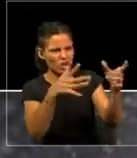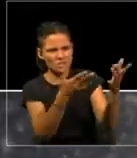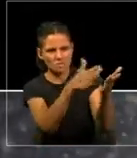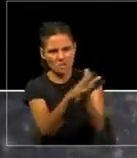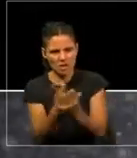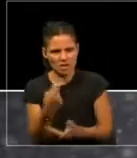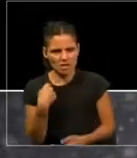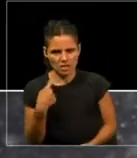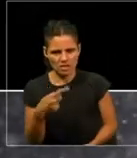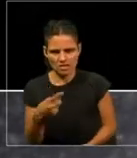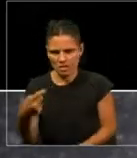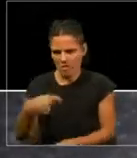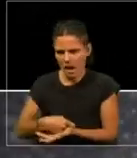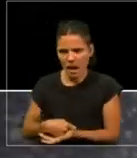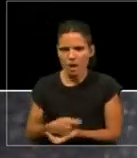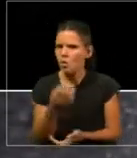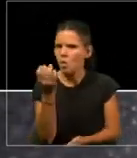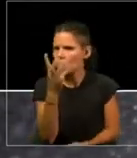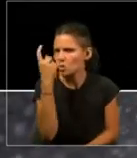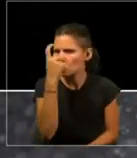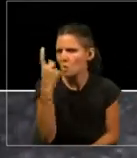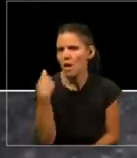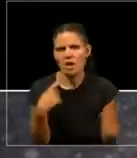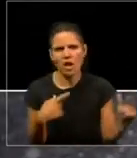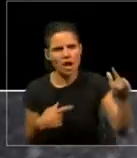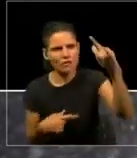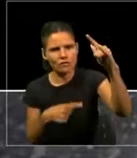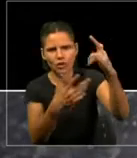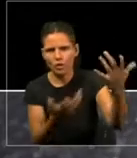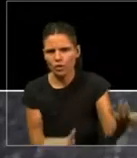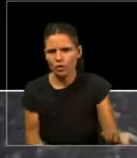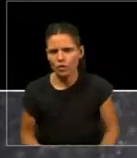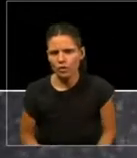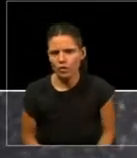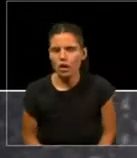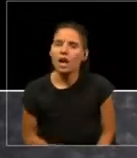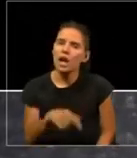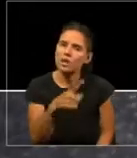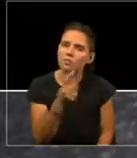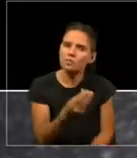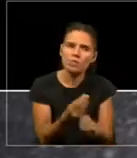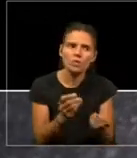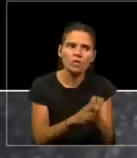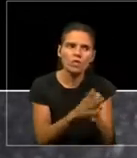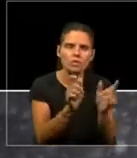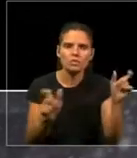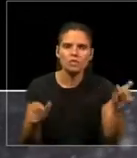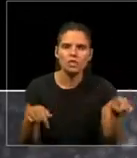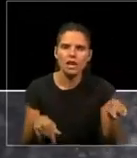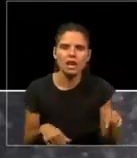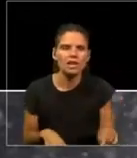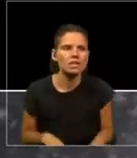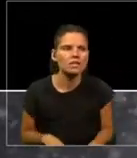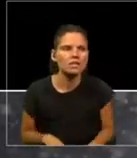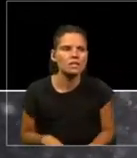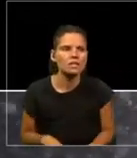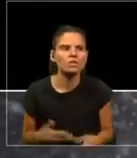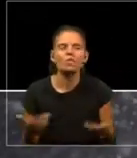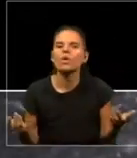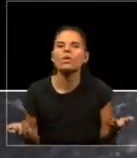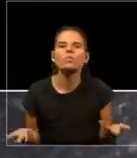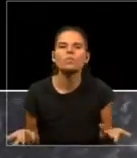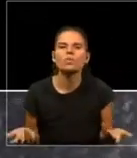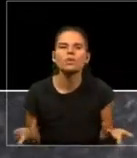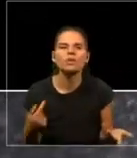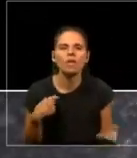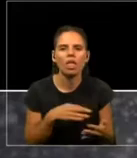¿pide eso? Lo único que le preocupa es el avión que le tiraron. Y toda la gente que estaba ahí. ¿Cómo es que llegamos a